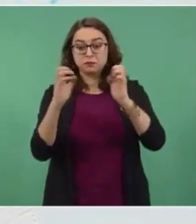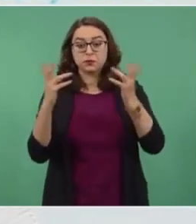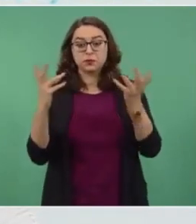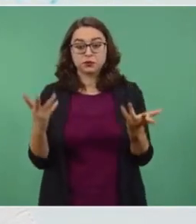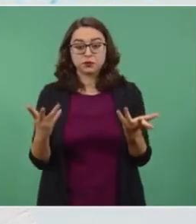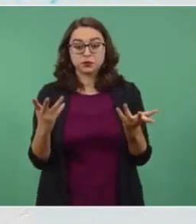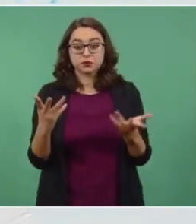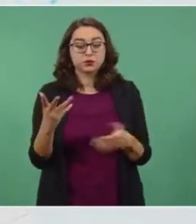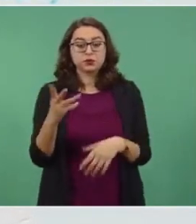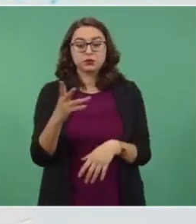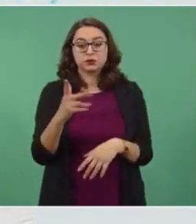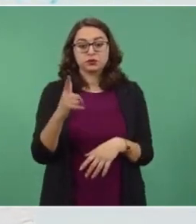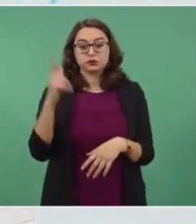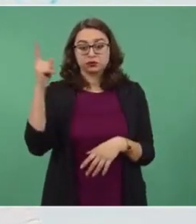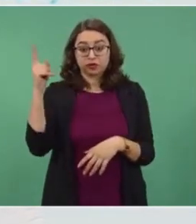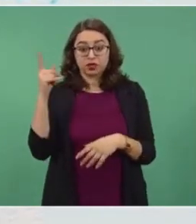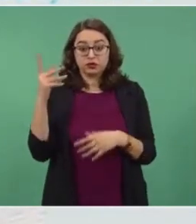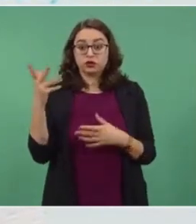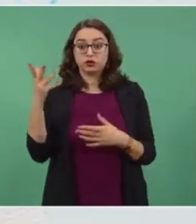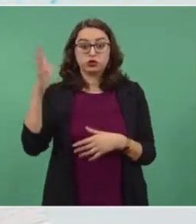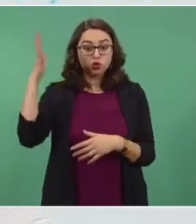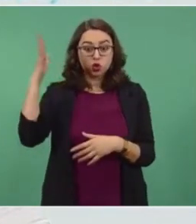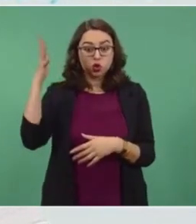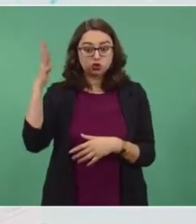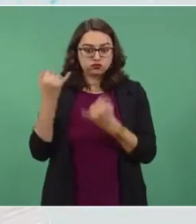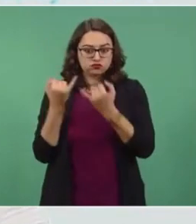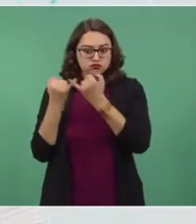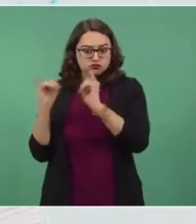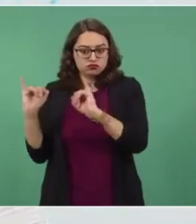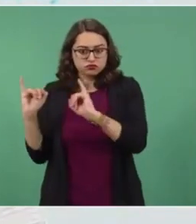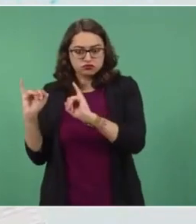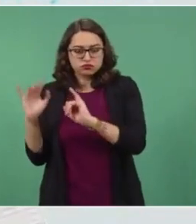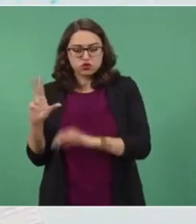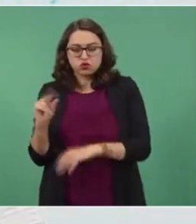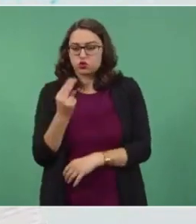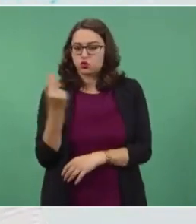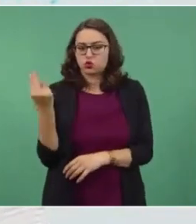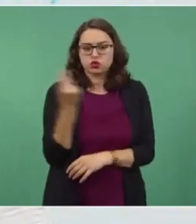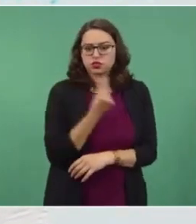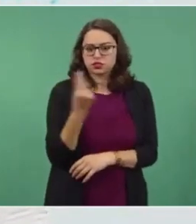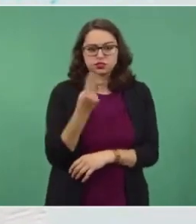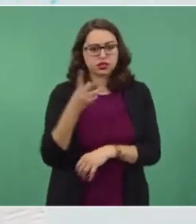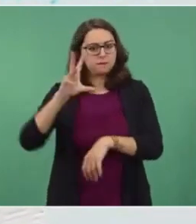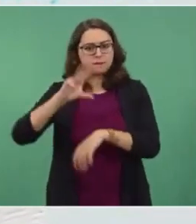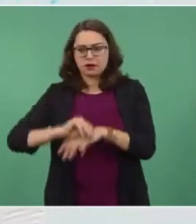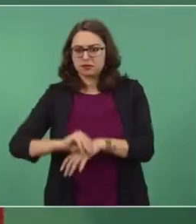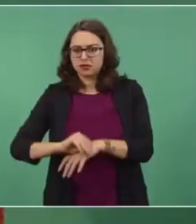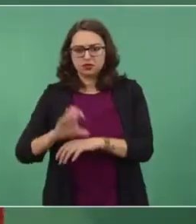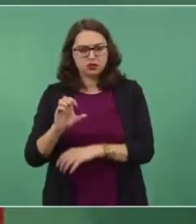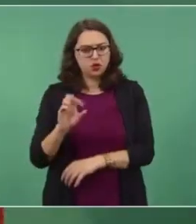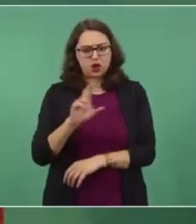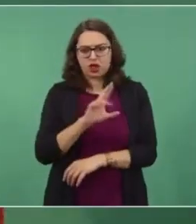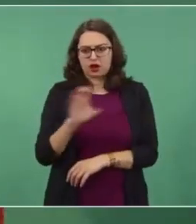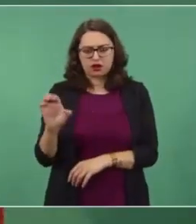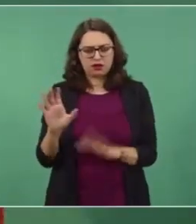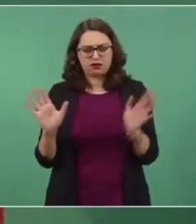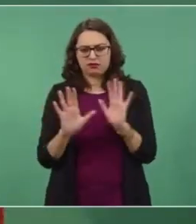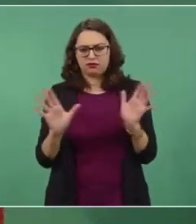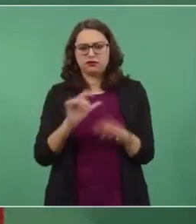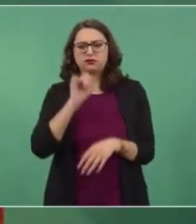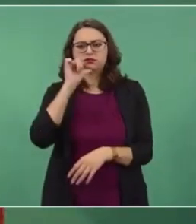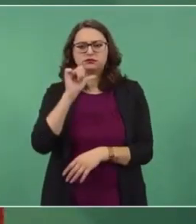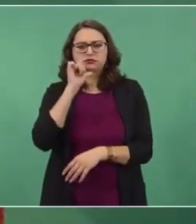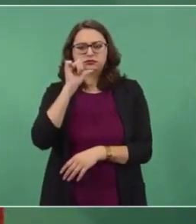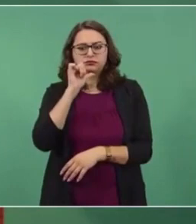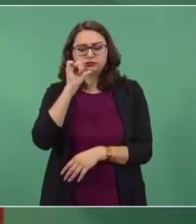que no utiliza la red de transmisión, que no necesita incluso permiso de la CRE, sólo necesita